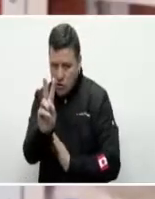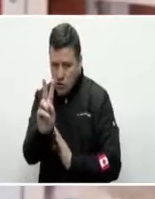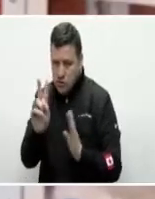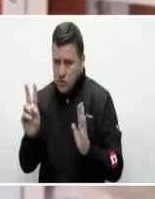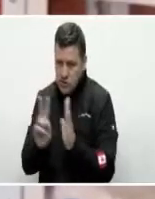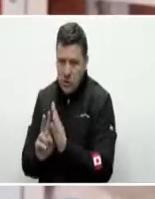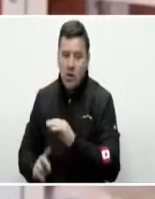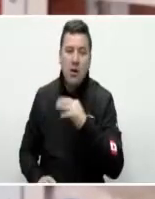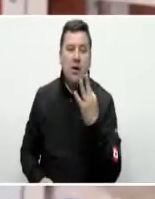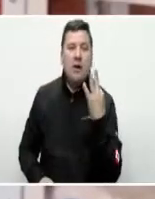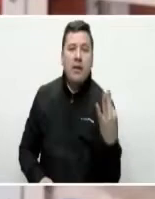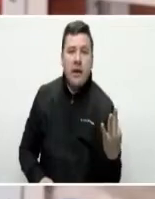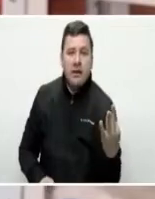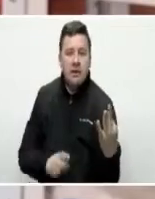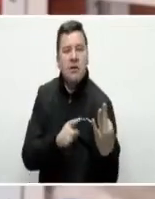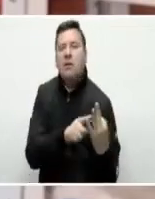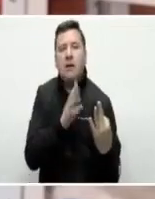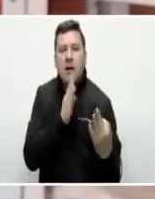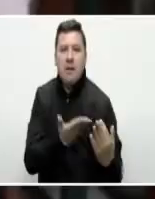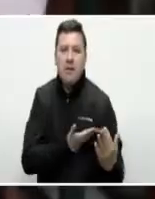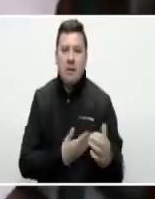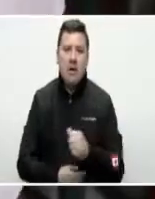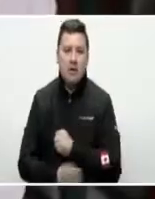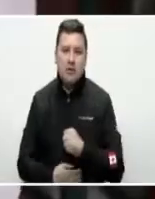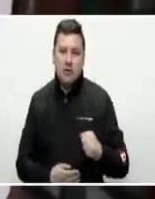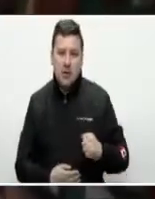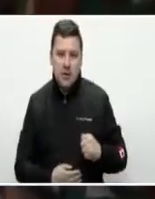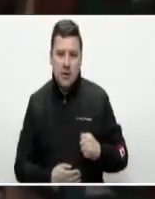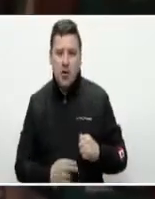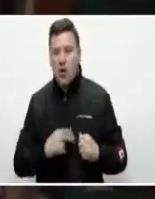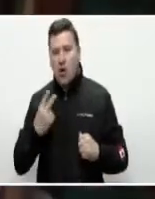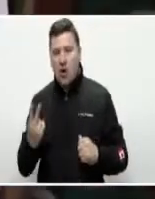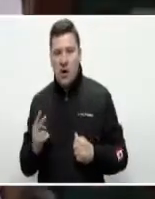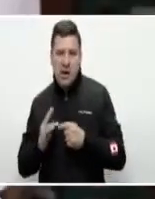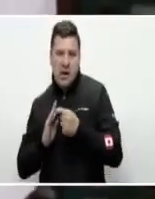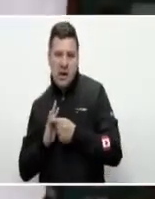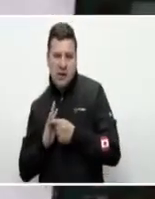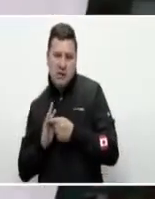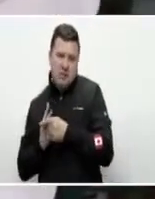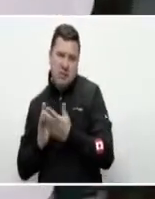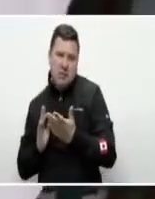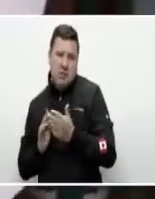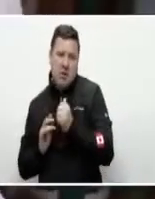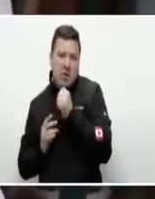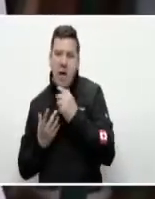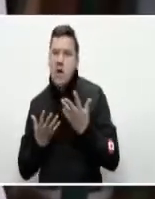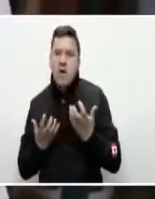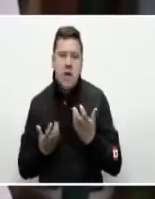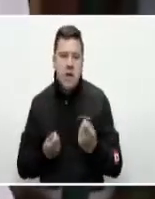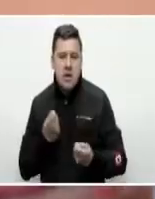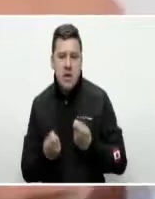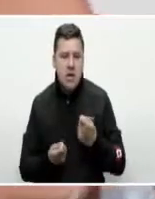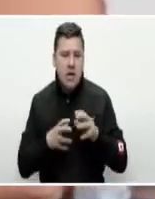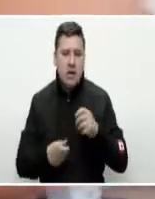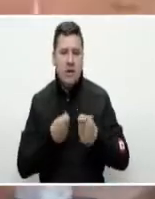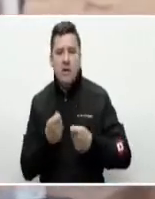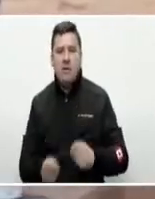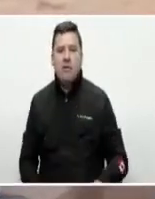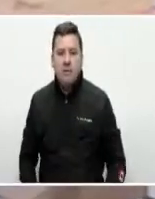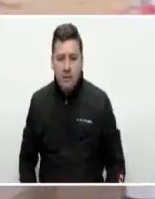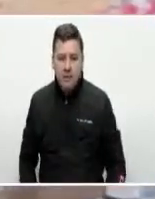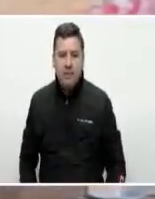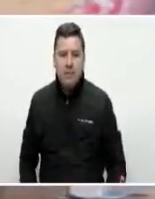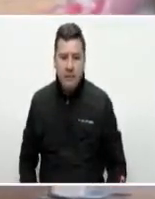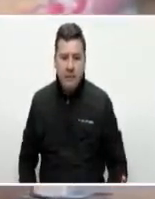otras tres son madres cabezas de hogar. Las otras pues tienen su esposo pero igualmente son mujeres que quieren ser empoderadas. Dentro de este